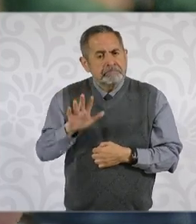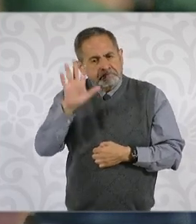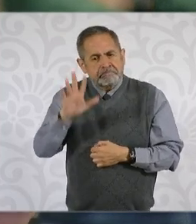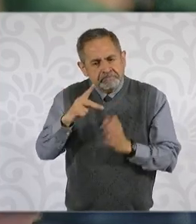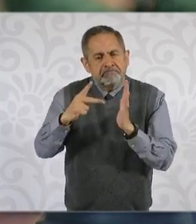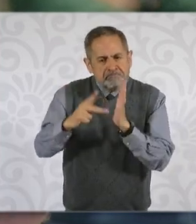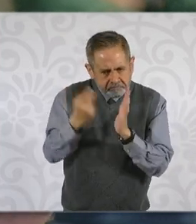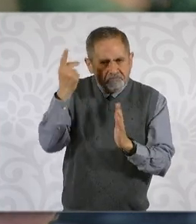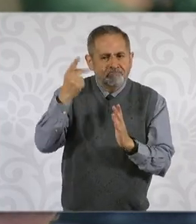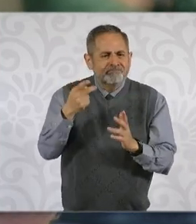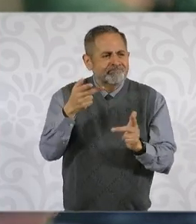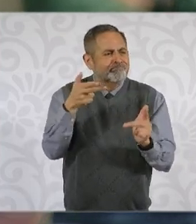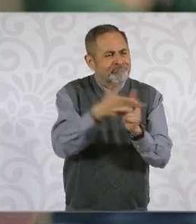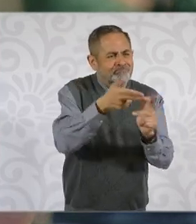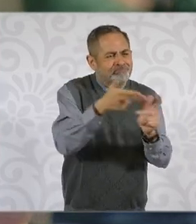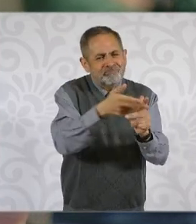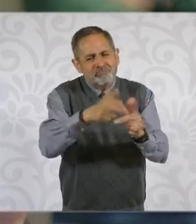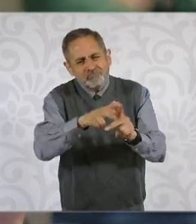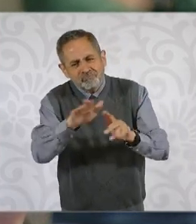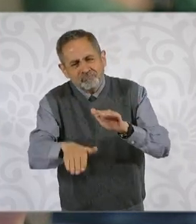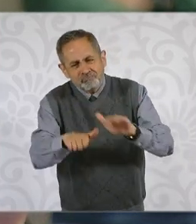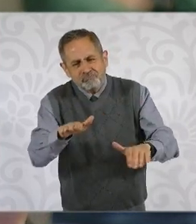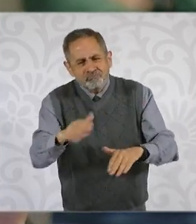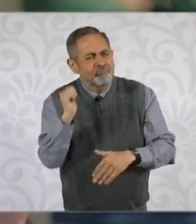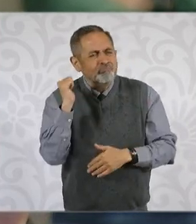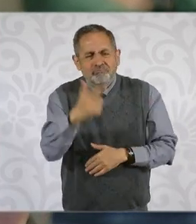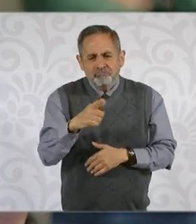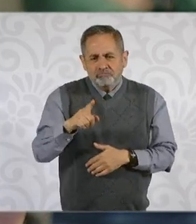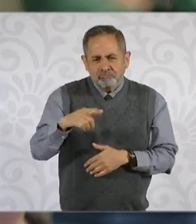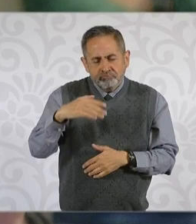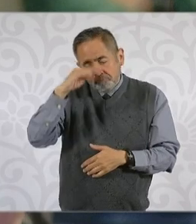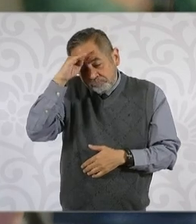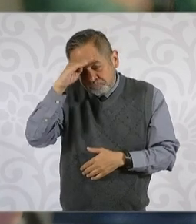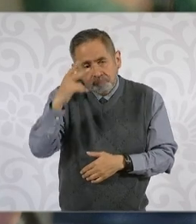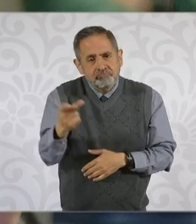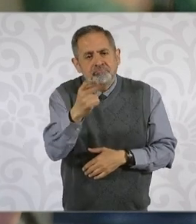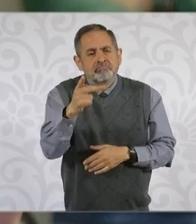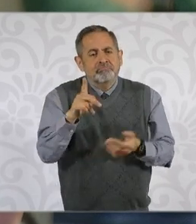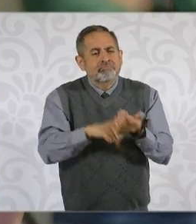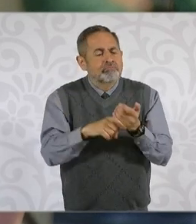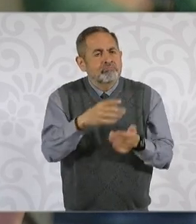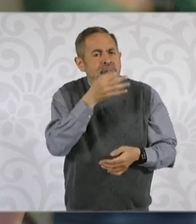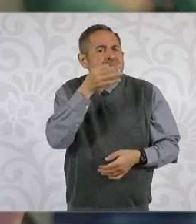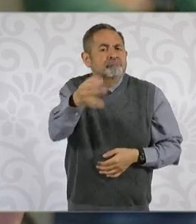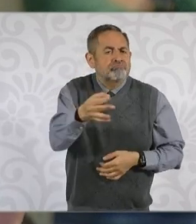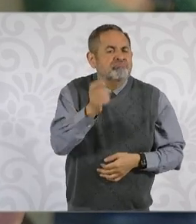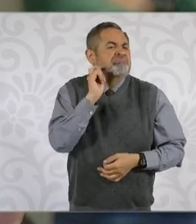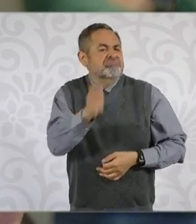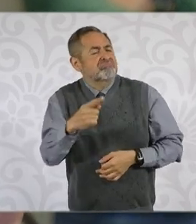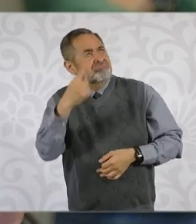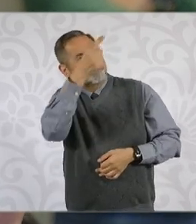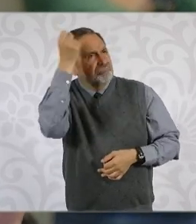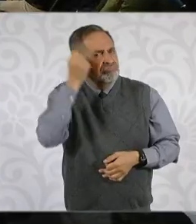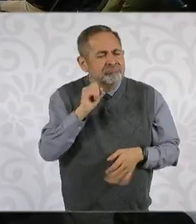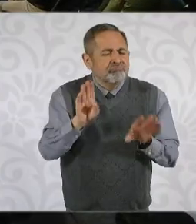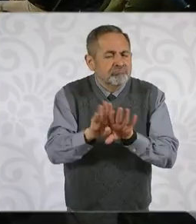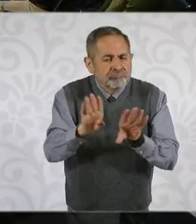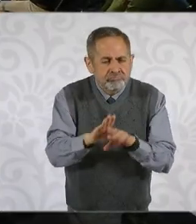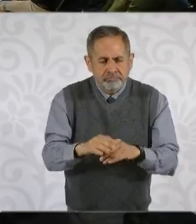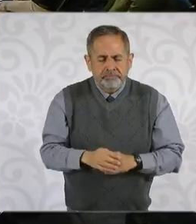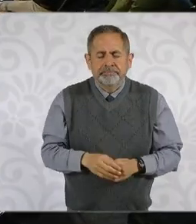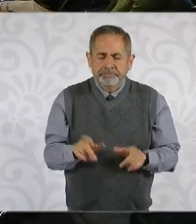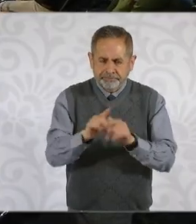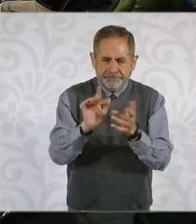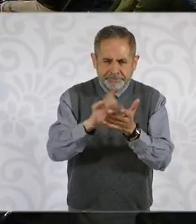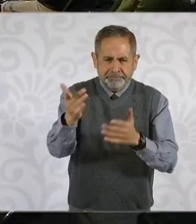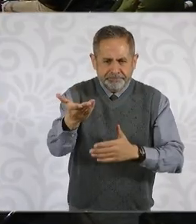volvió a registrarse algunas ejecuciones, entonces no sé cuál sea el estatus que le han mantenido a usted informada a su gabinete de seguridad. Gracias.